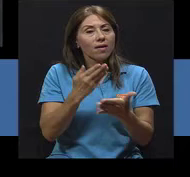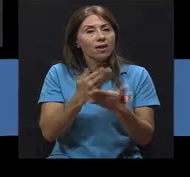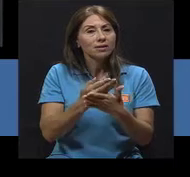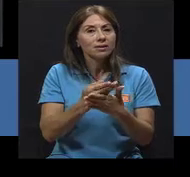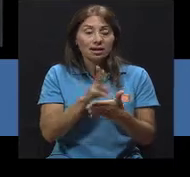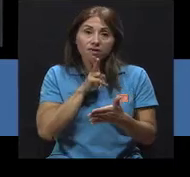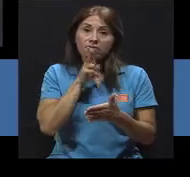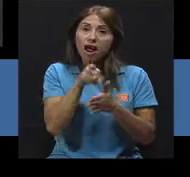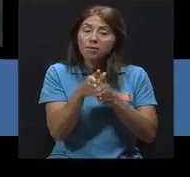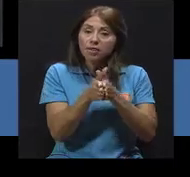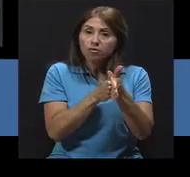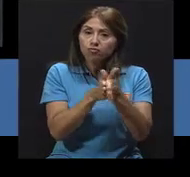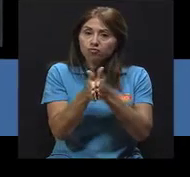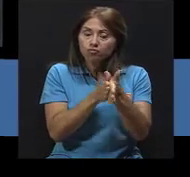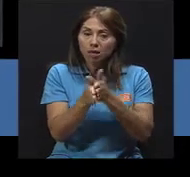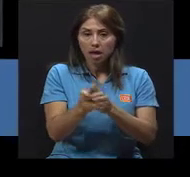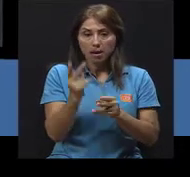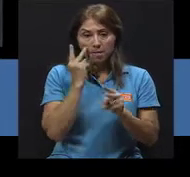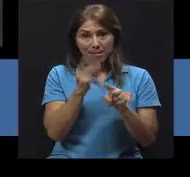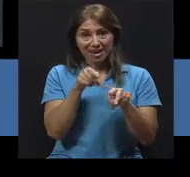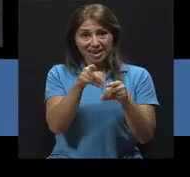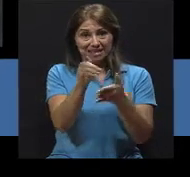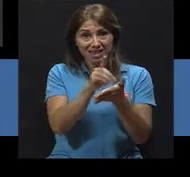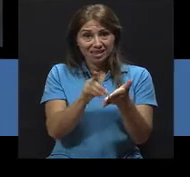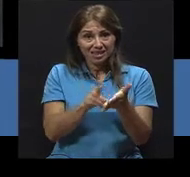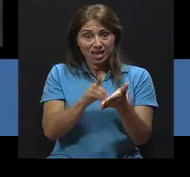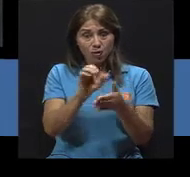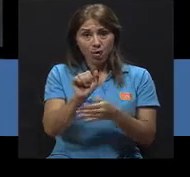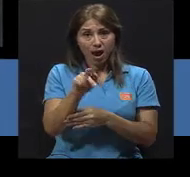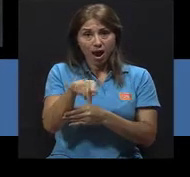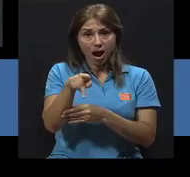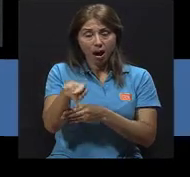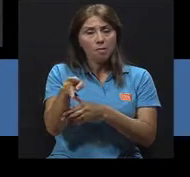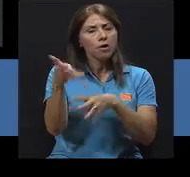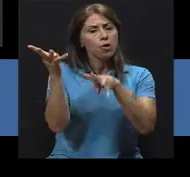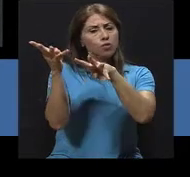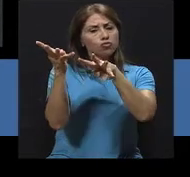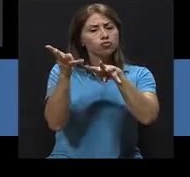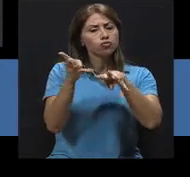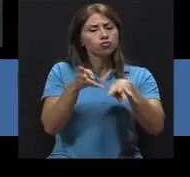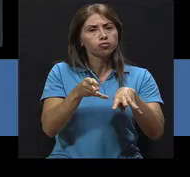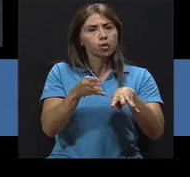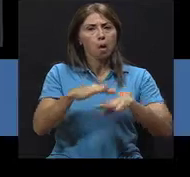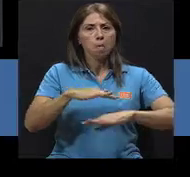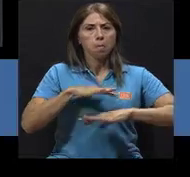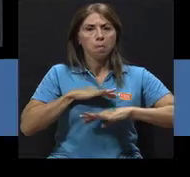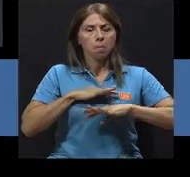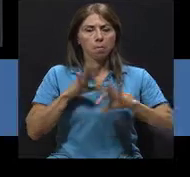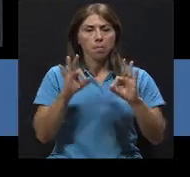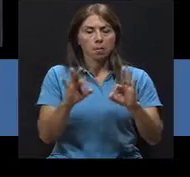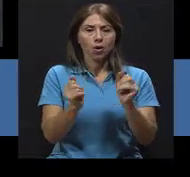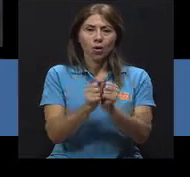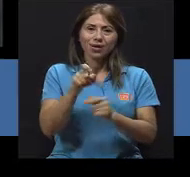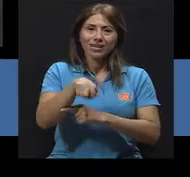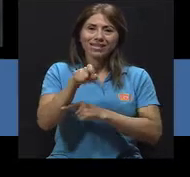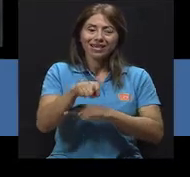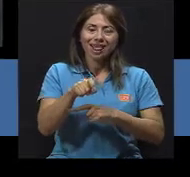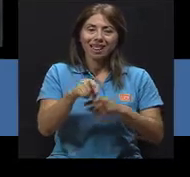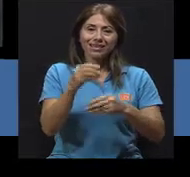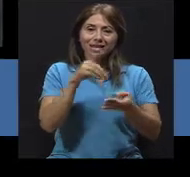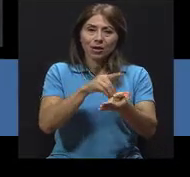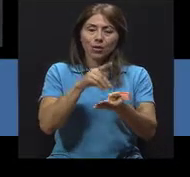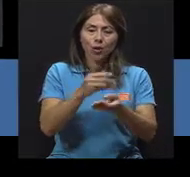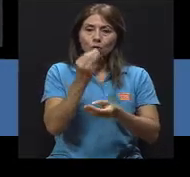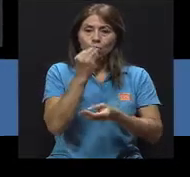donde validamos que realmente esa implementación de ese diseño cumple con las necesidades que plantearon los nutricionistas